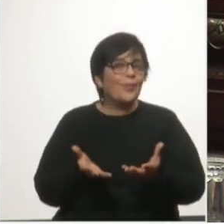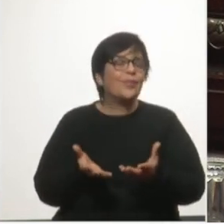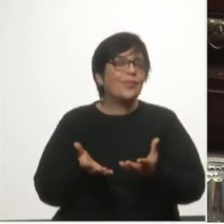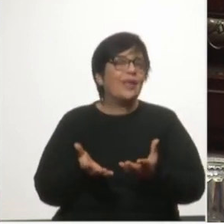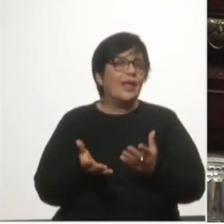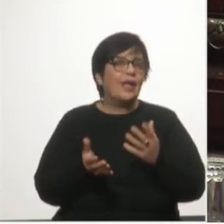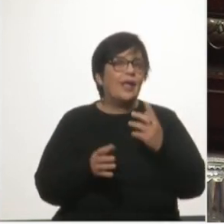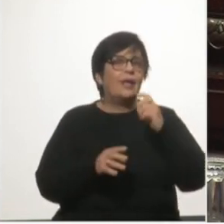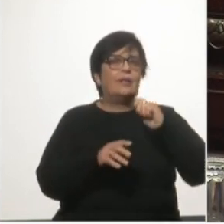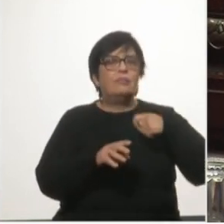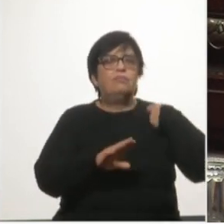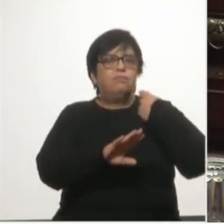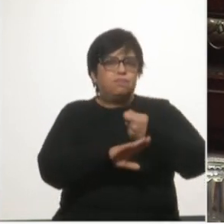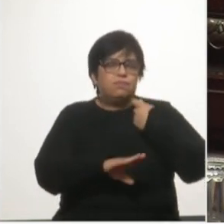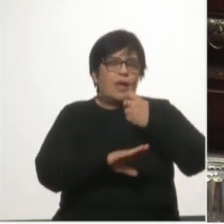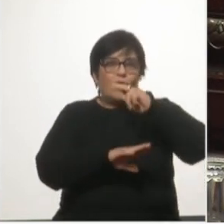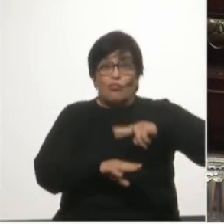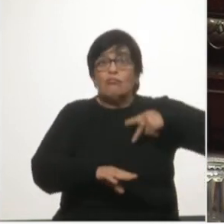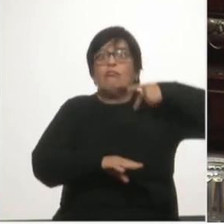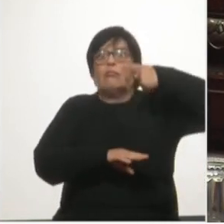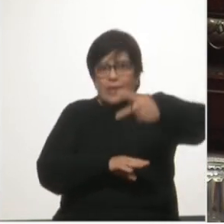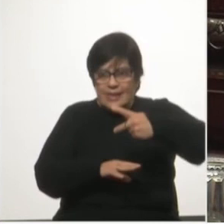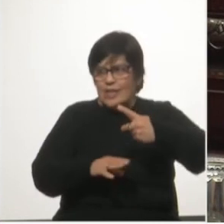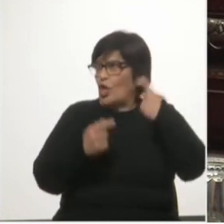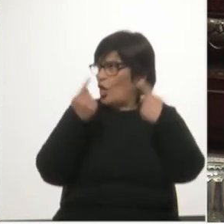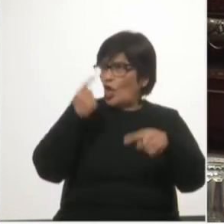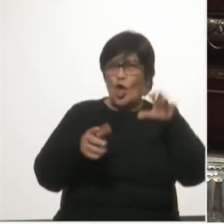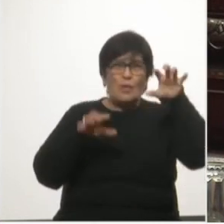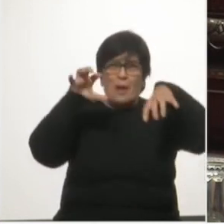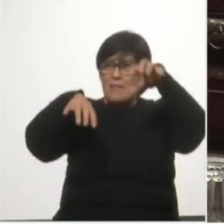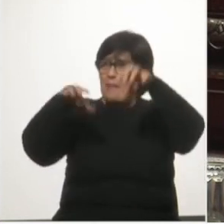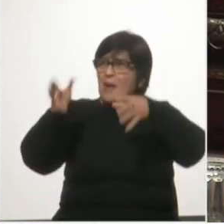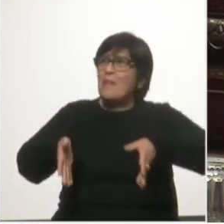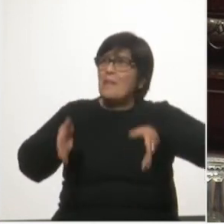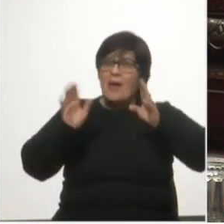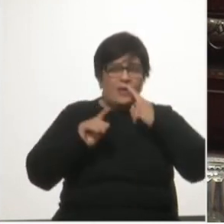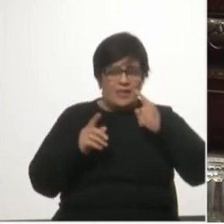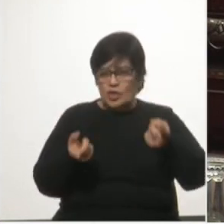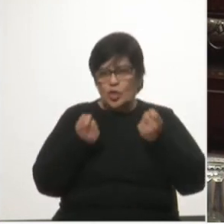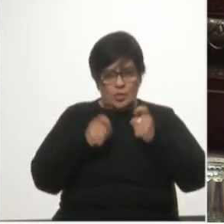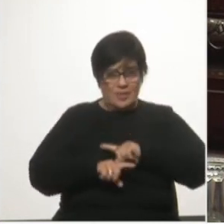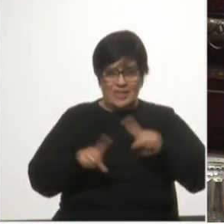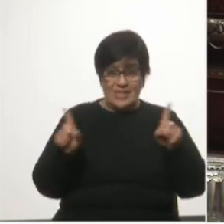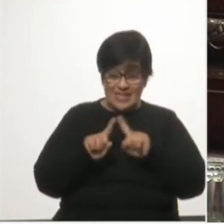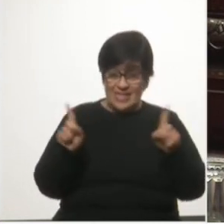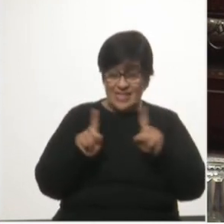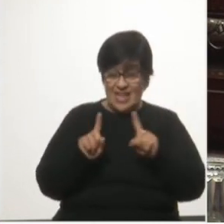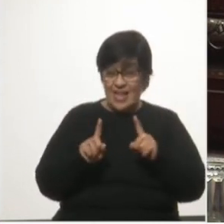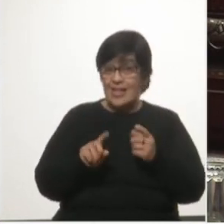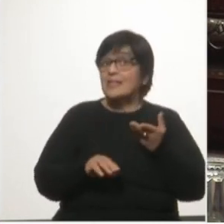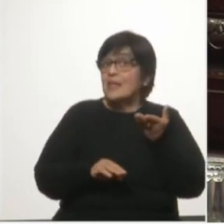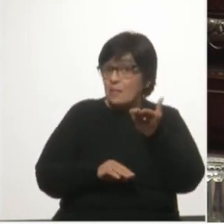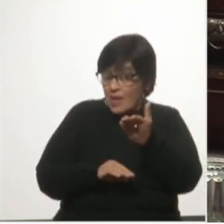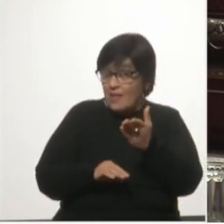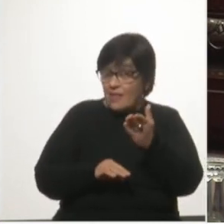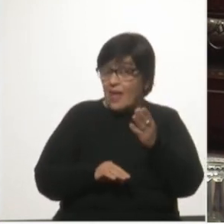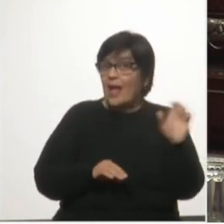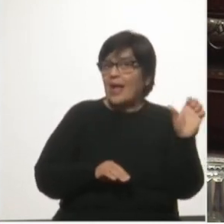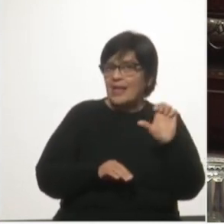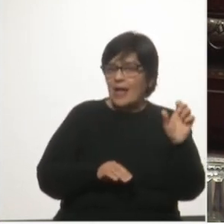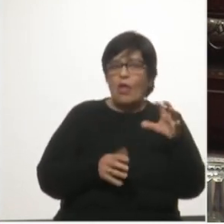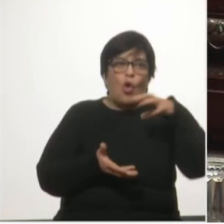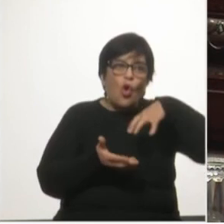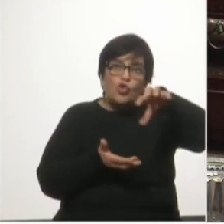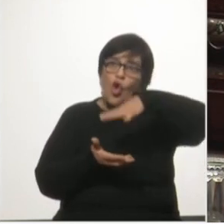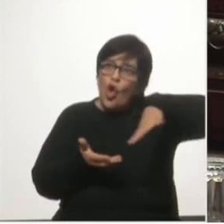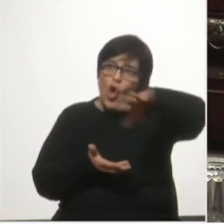sobreinvierte en infraestructura innecesaria. Se impide que el Estado utilice eficientemente las áreas públicas